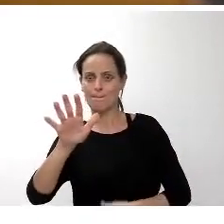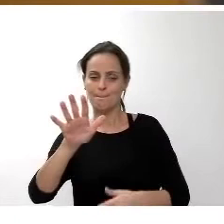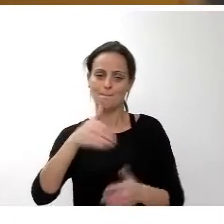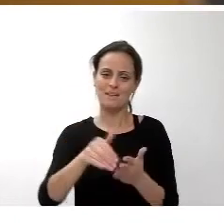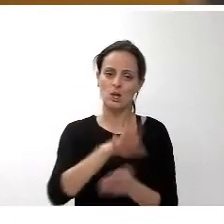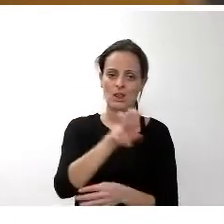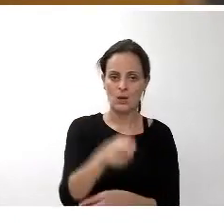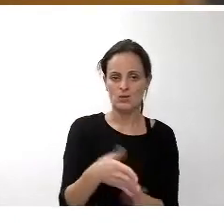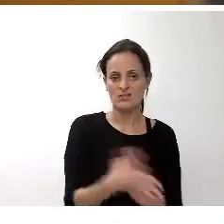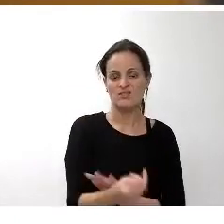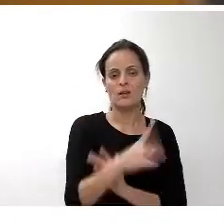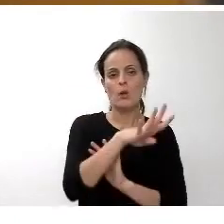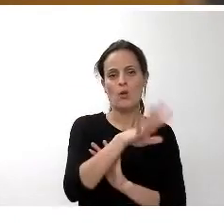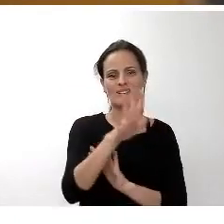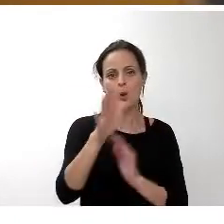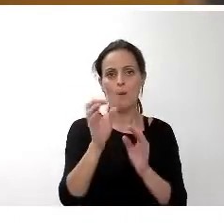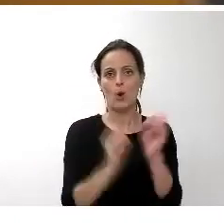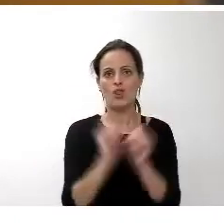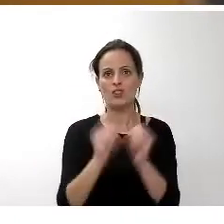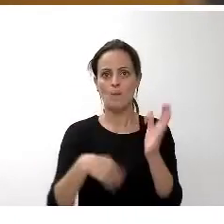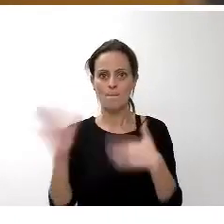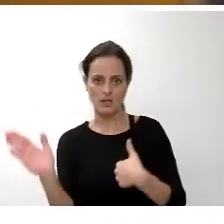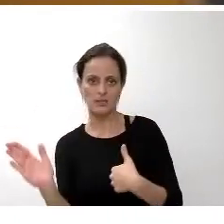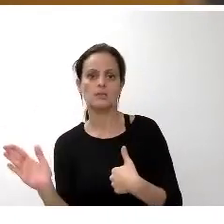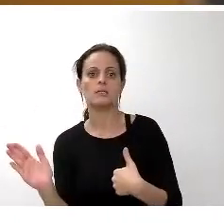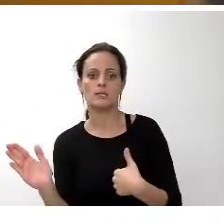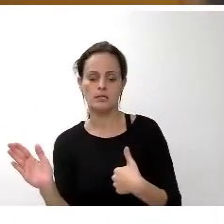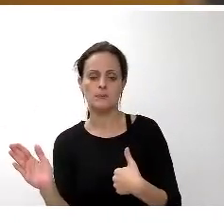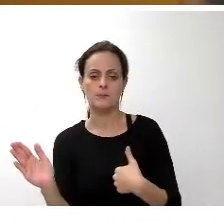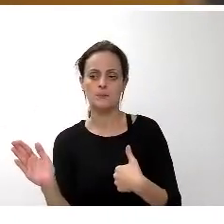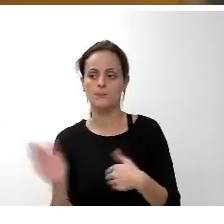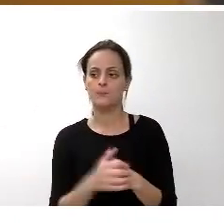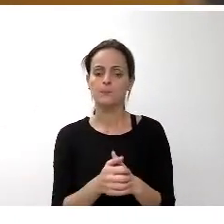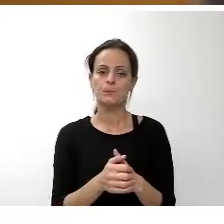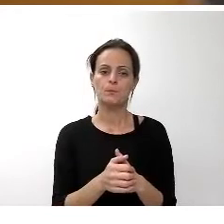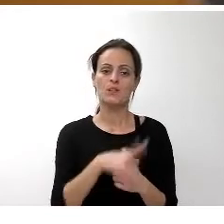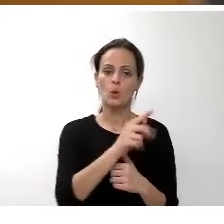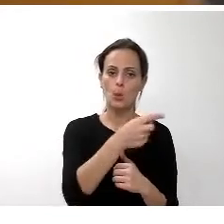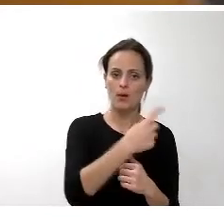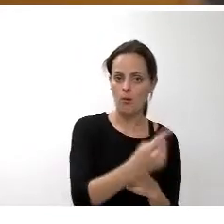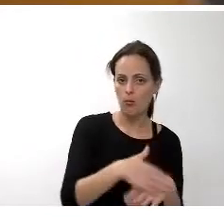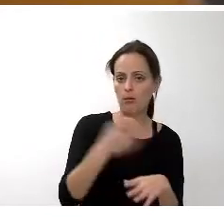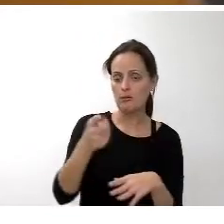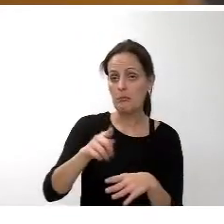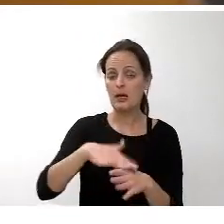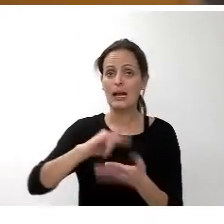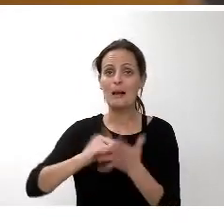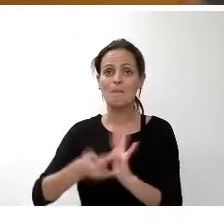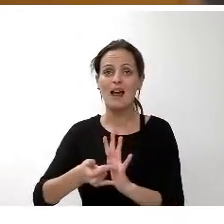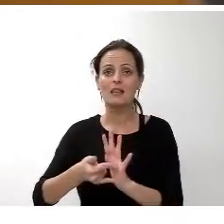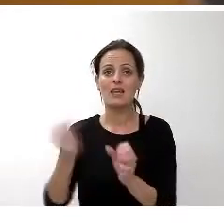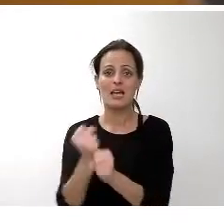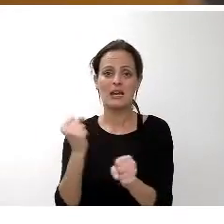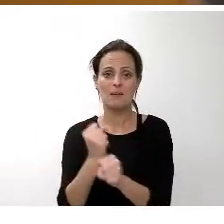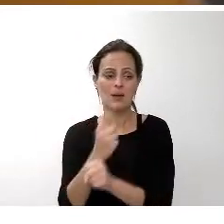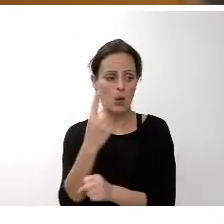% respecto al año anterior iniciativas como Barrios por el Empleo Juntos Más Fuertes 2,1 el Plan de Empleo 1 millón el apoyo a